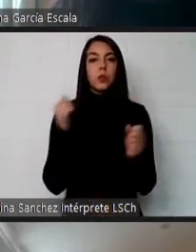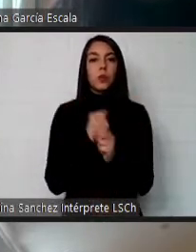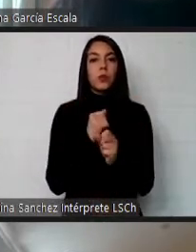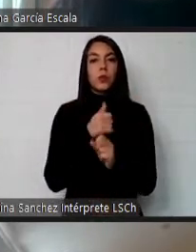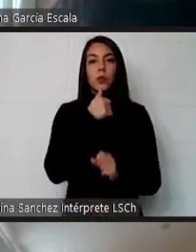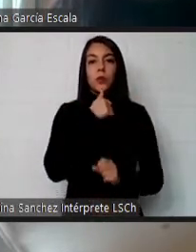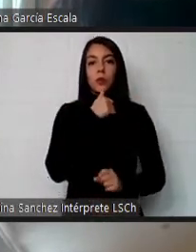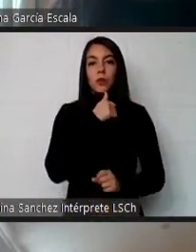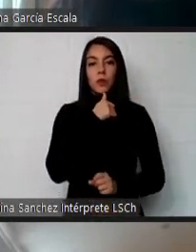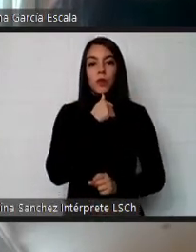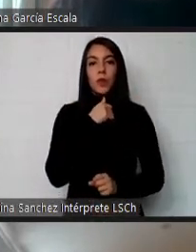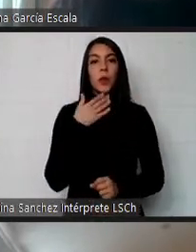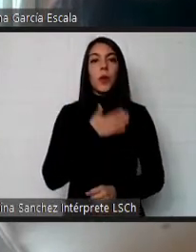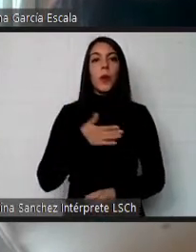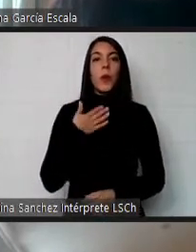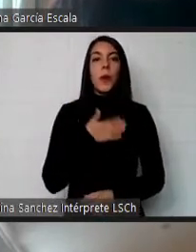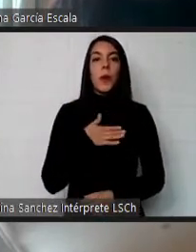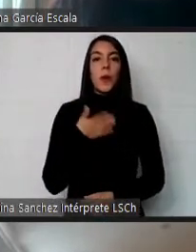me gustaría